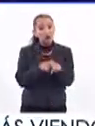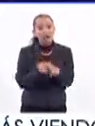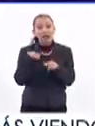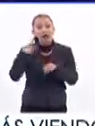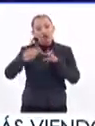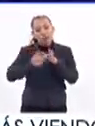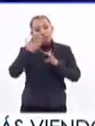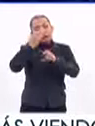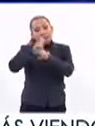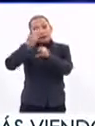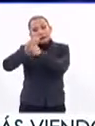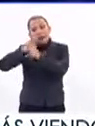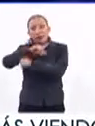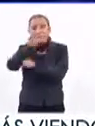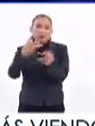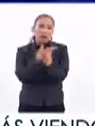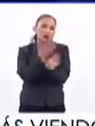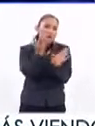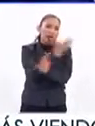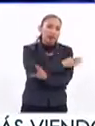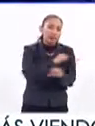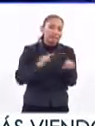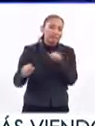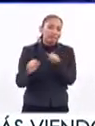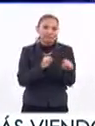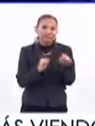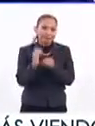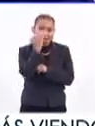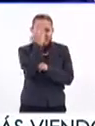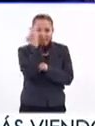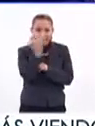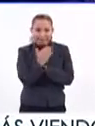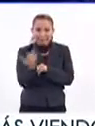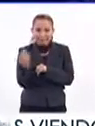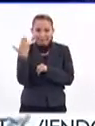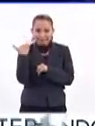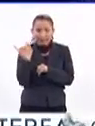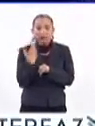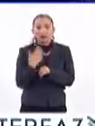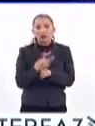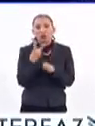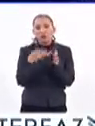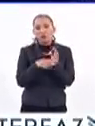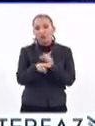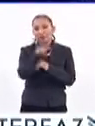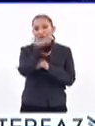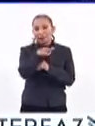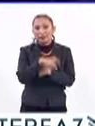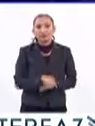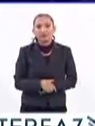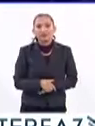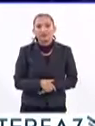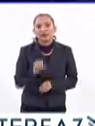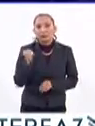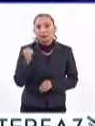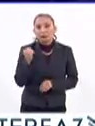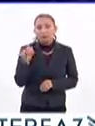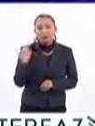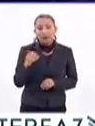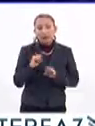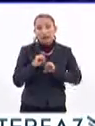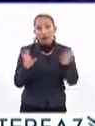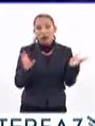reconstruyendo, rehabilitando después de ese terrible acontecimiento los sismos del año 2017, de septiembre